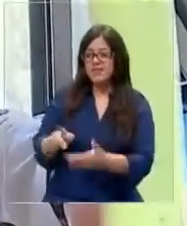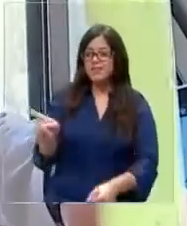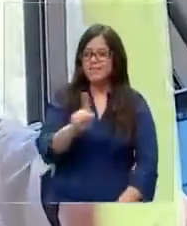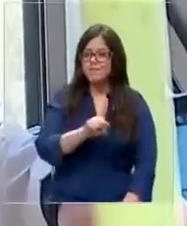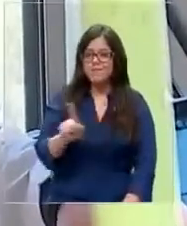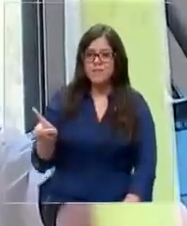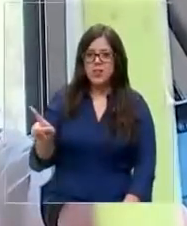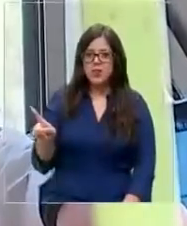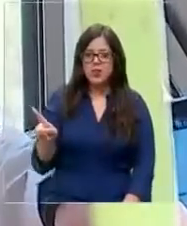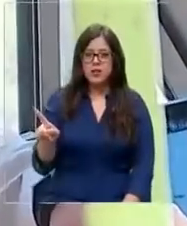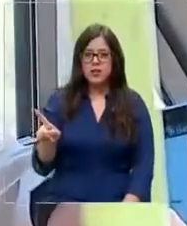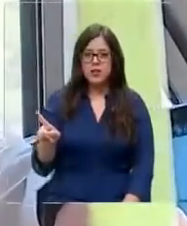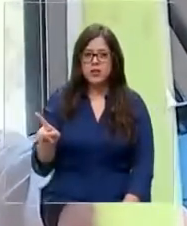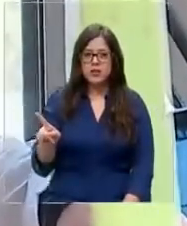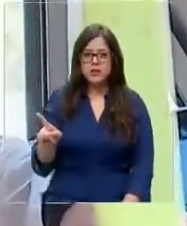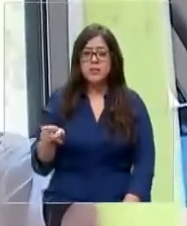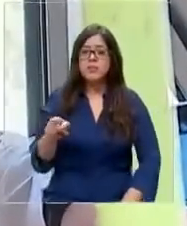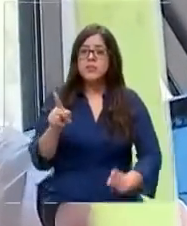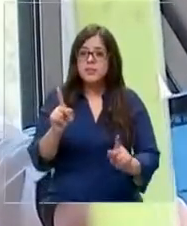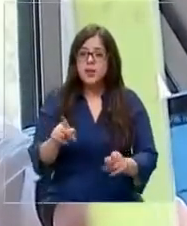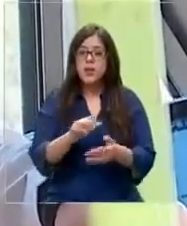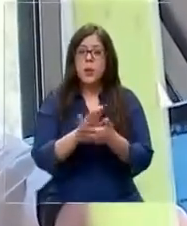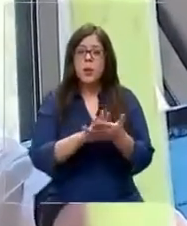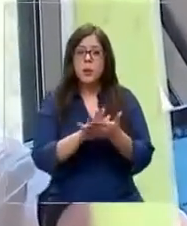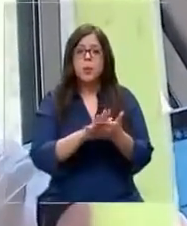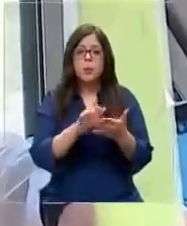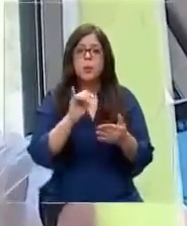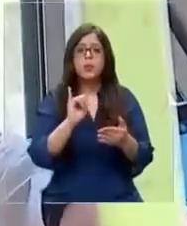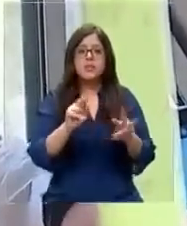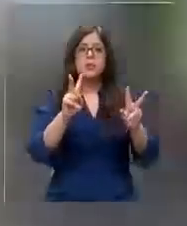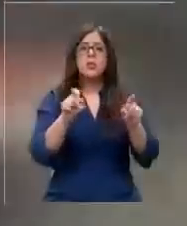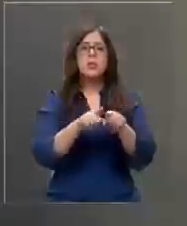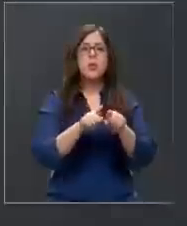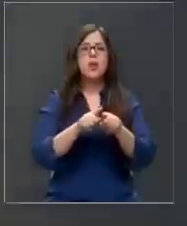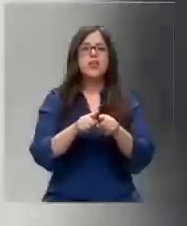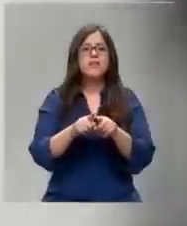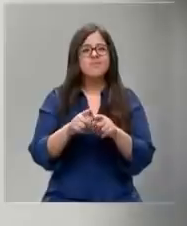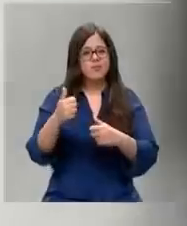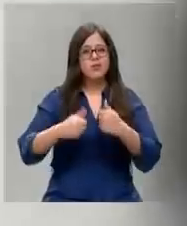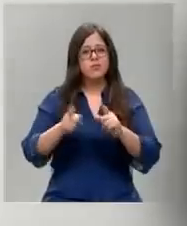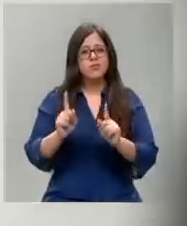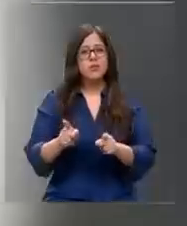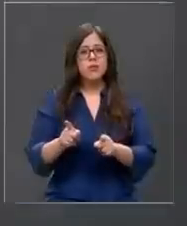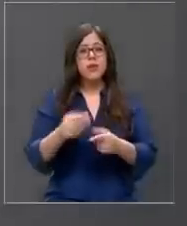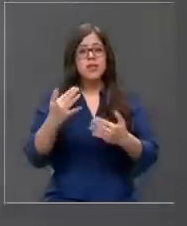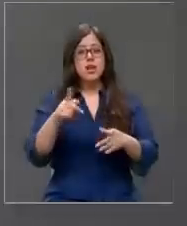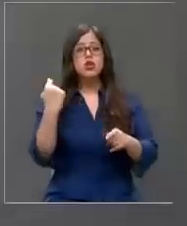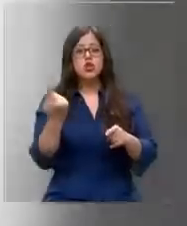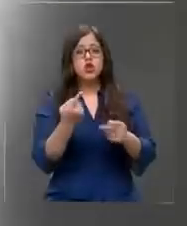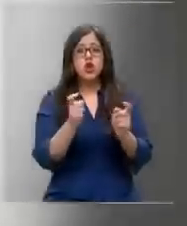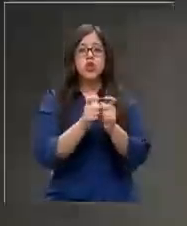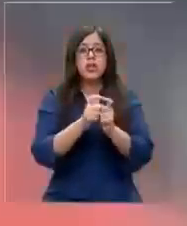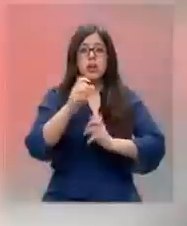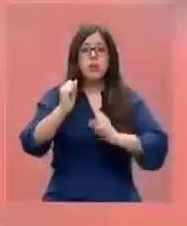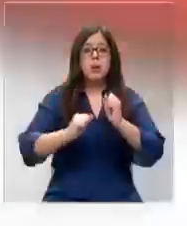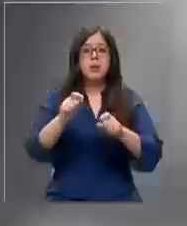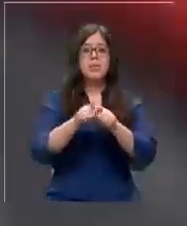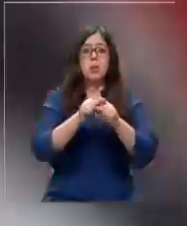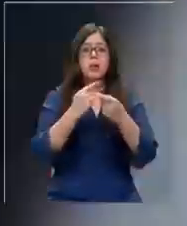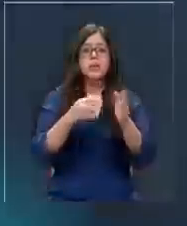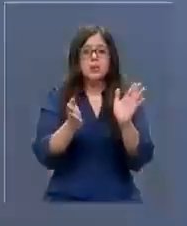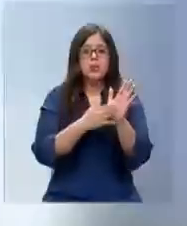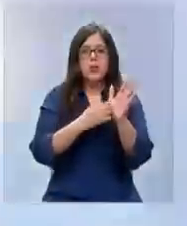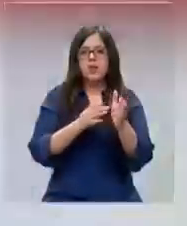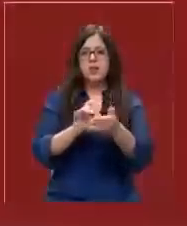No, porque debería existir que sea un cierto nivel académico. Contactamos a la operadora de este recorrido y les entregamos los